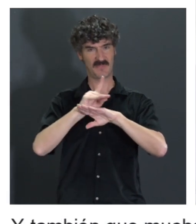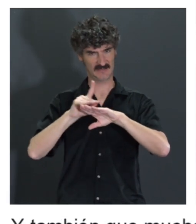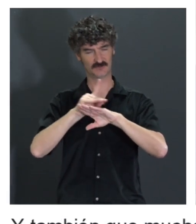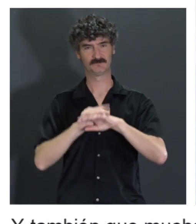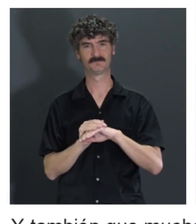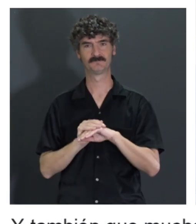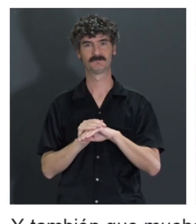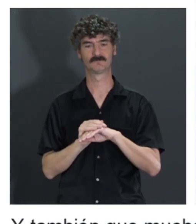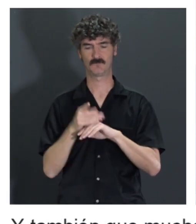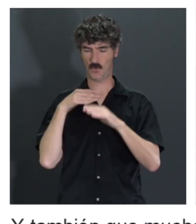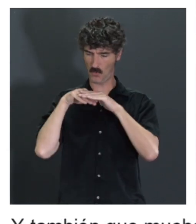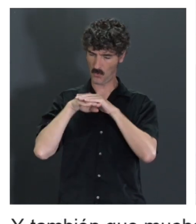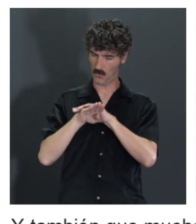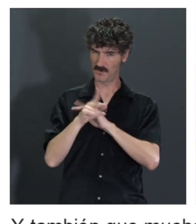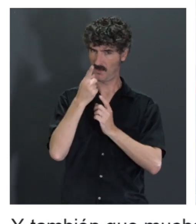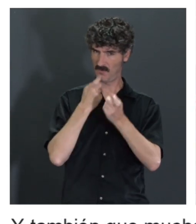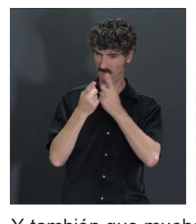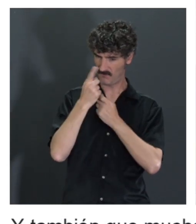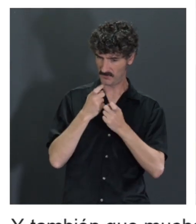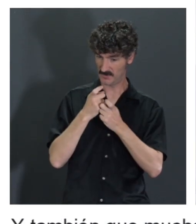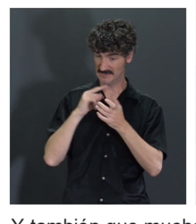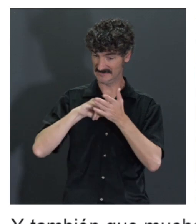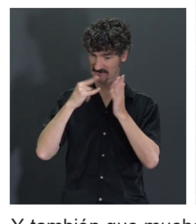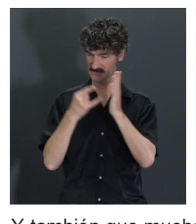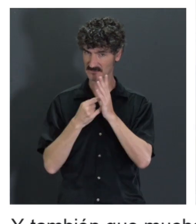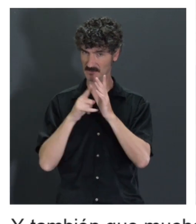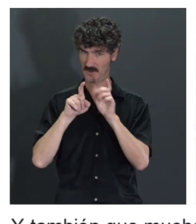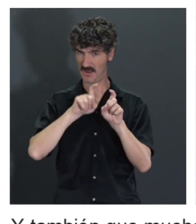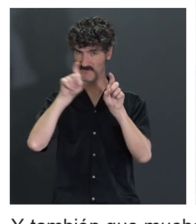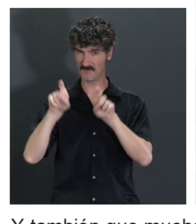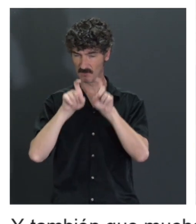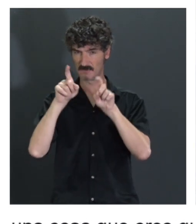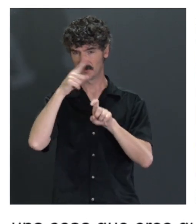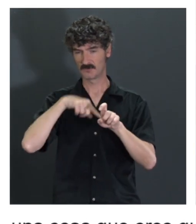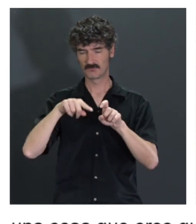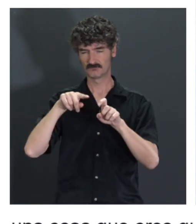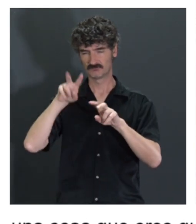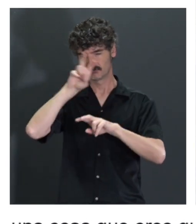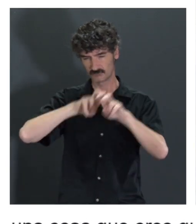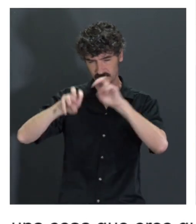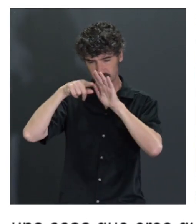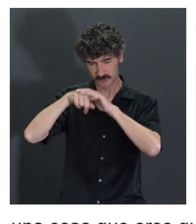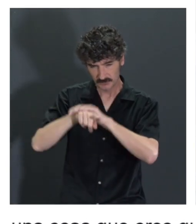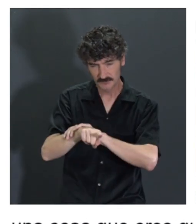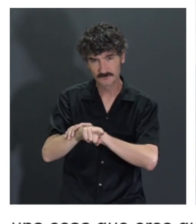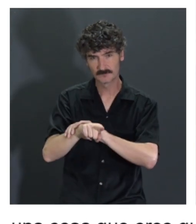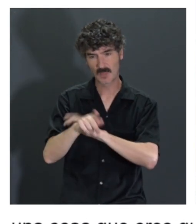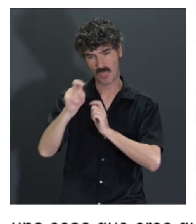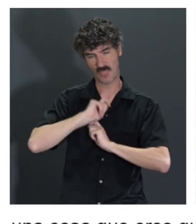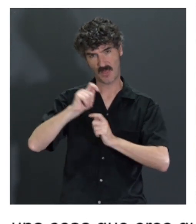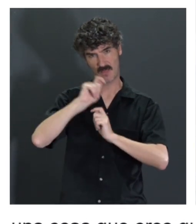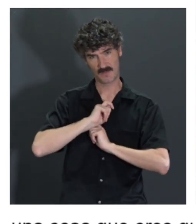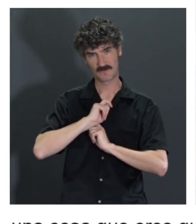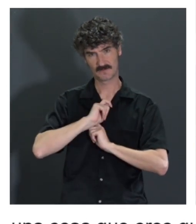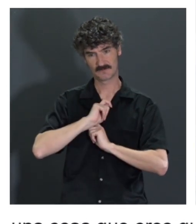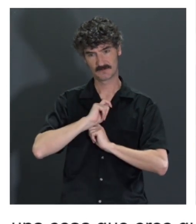yo guardo la información y luego el sistema informático, pues rebusca cosas ahí, ¿no? y te ofrece cosas. Claro,